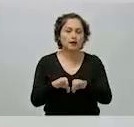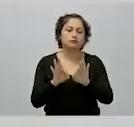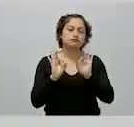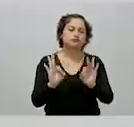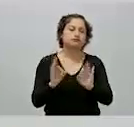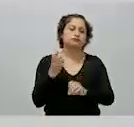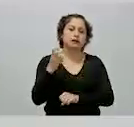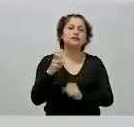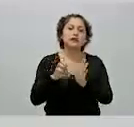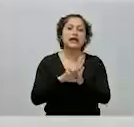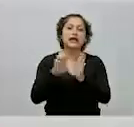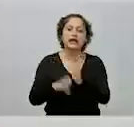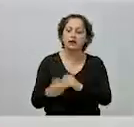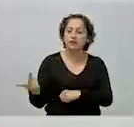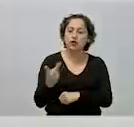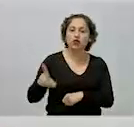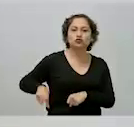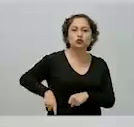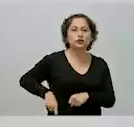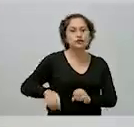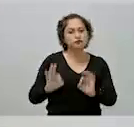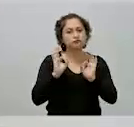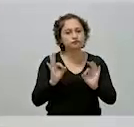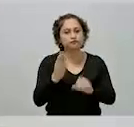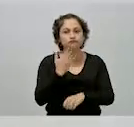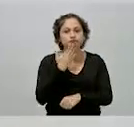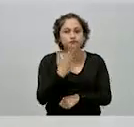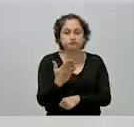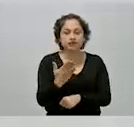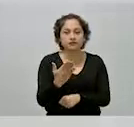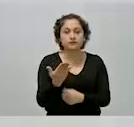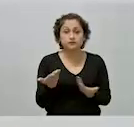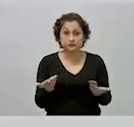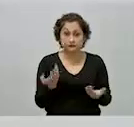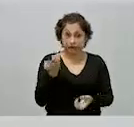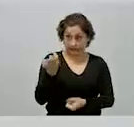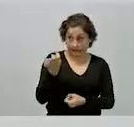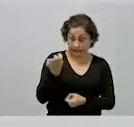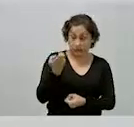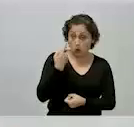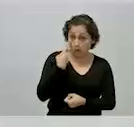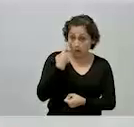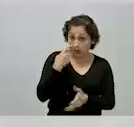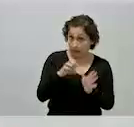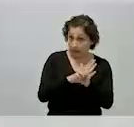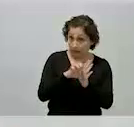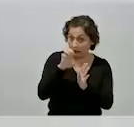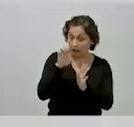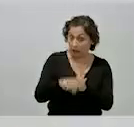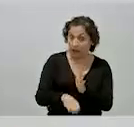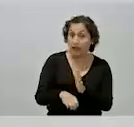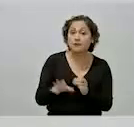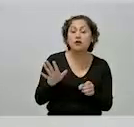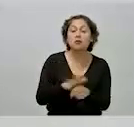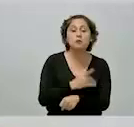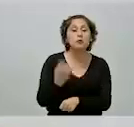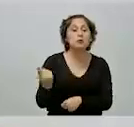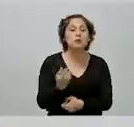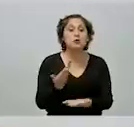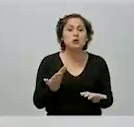gobiernos, de cómo, independientemente de las posturas